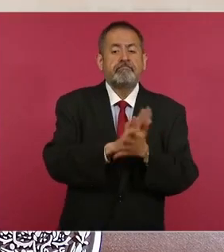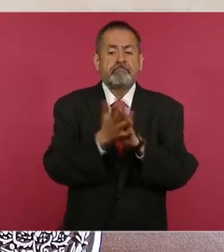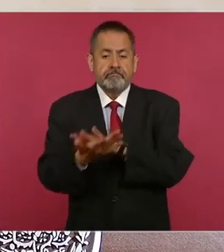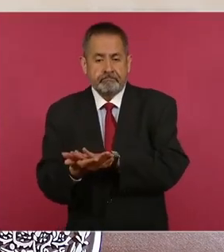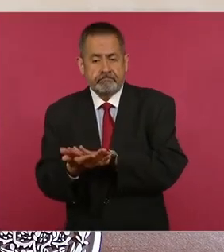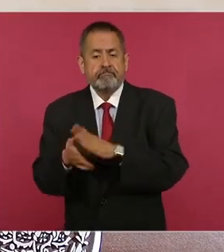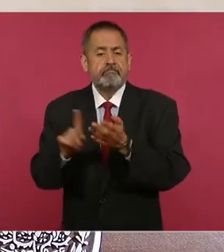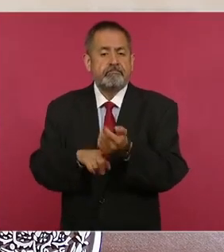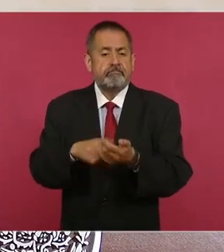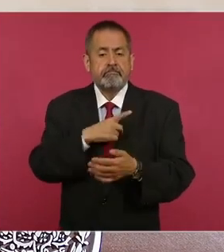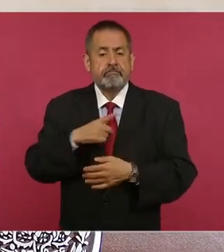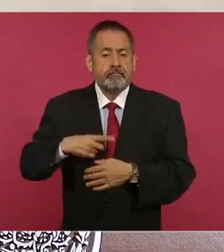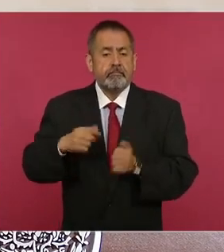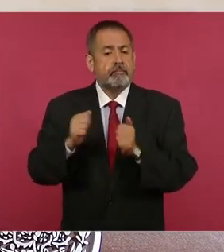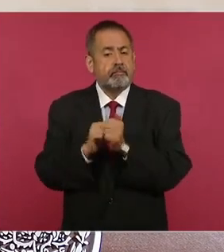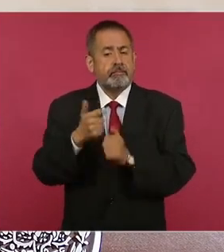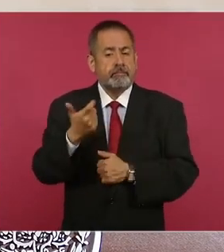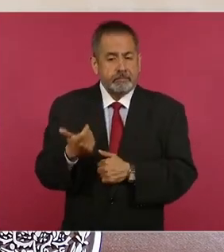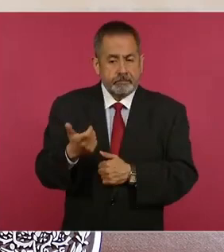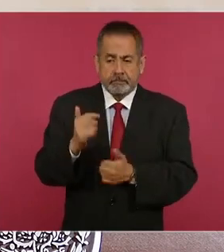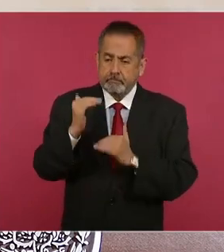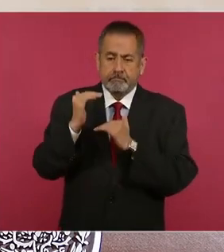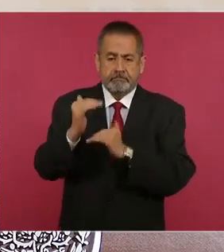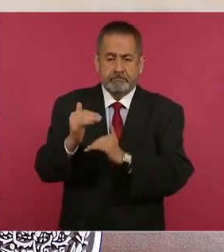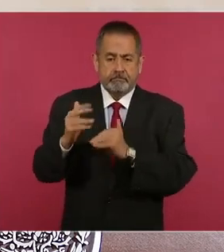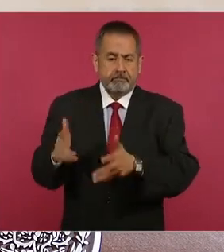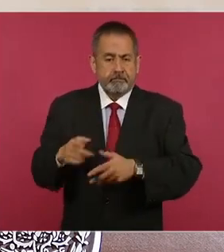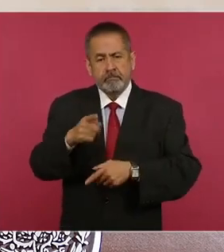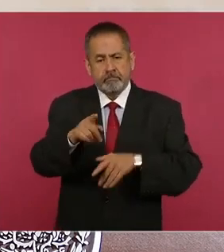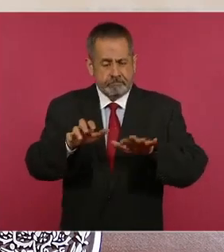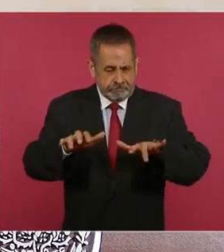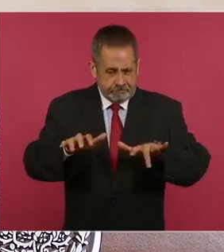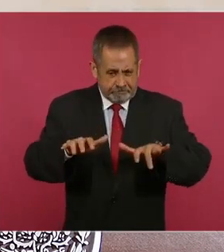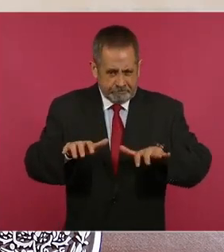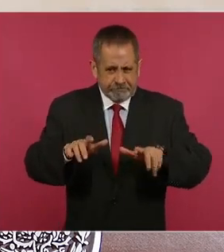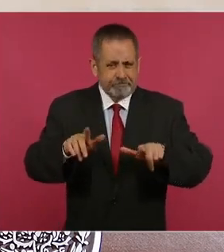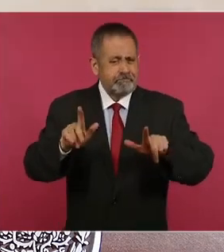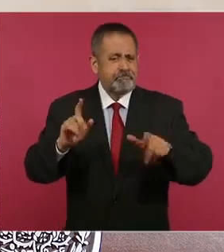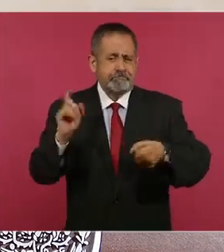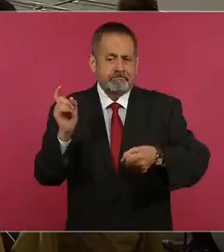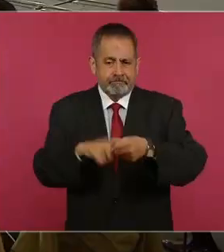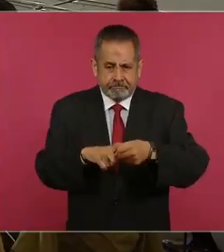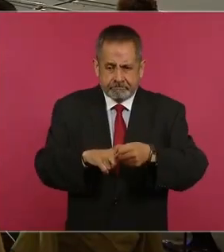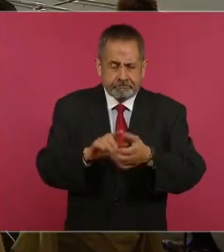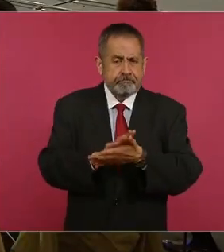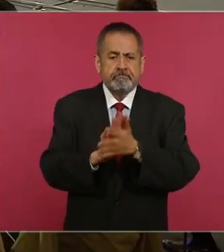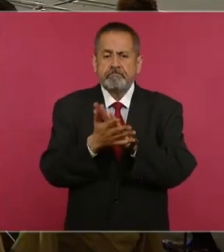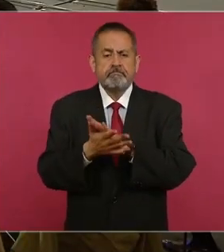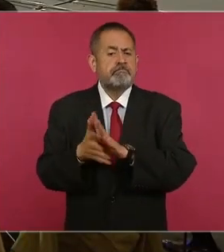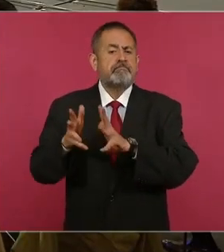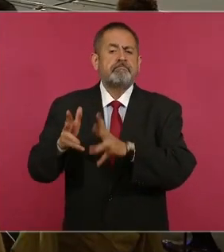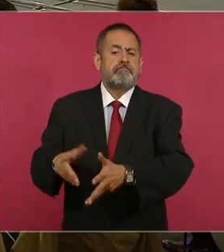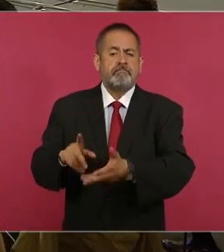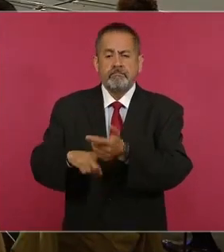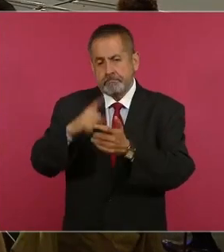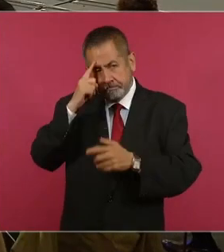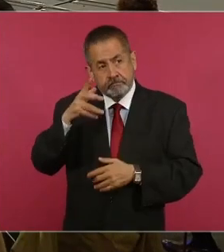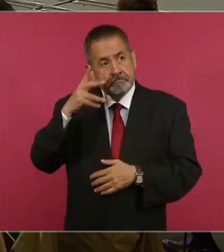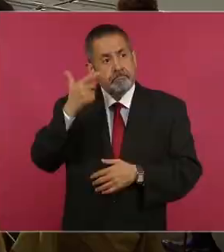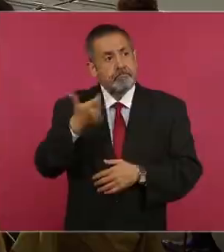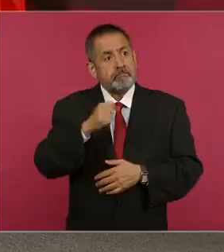.infonavit.org.mx, ahí simplemente convierten su crédito y con eso lo congelan, evitan